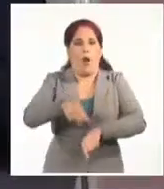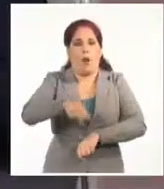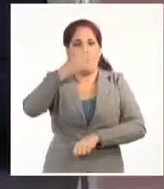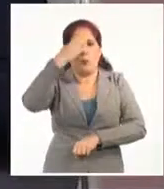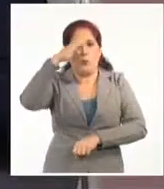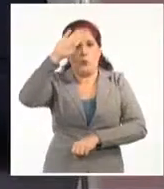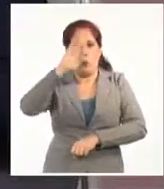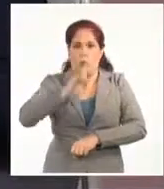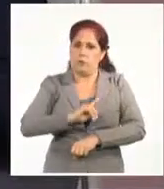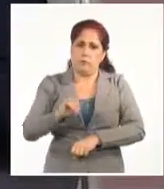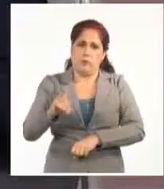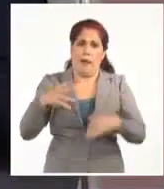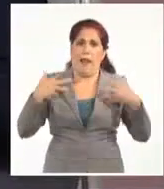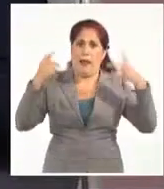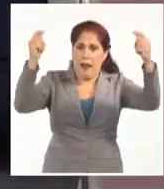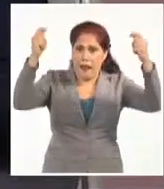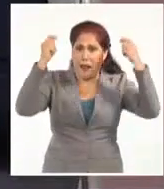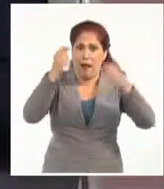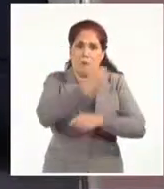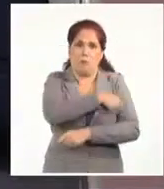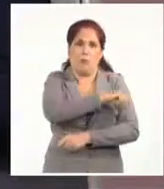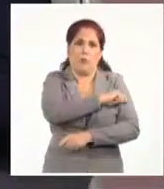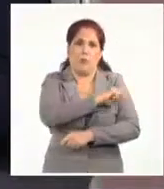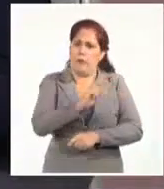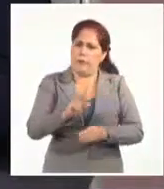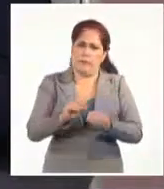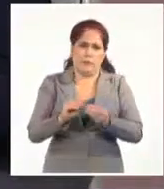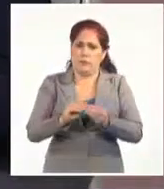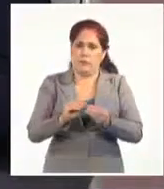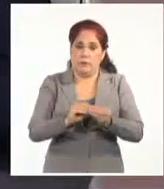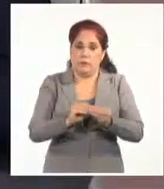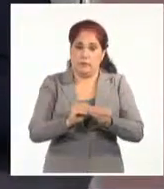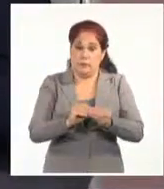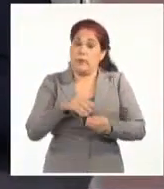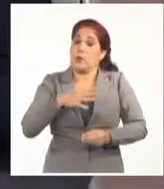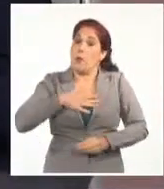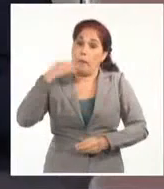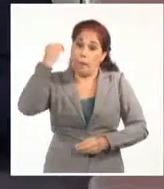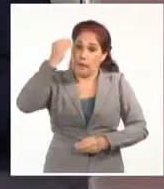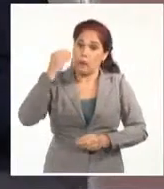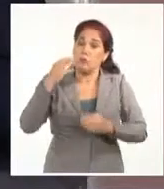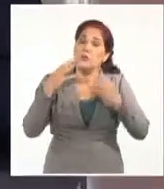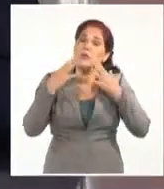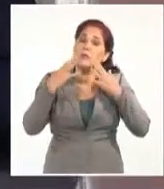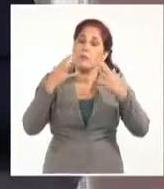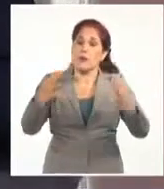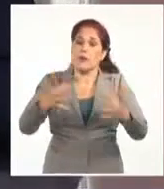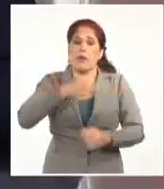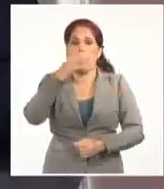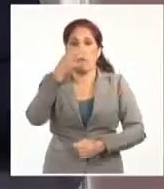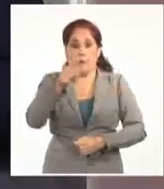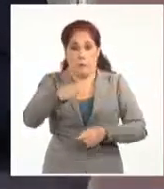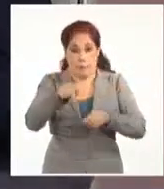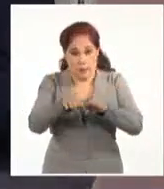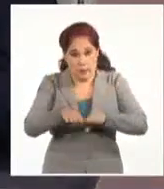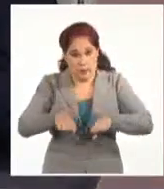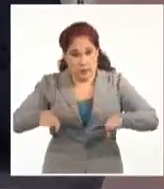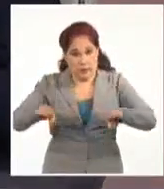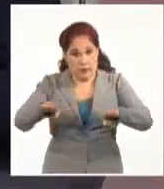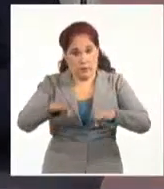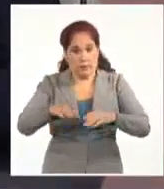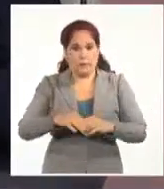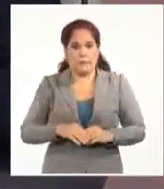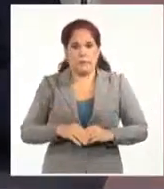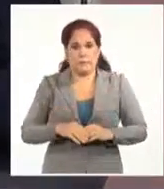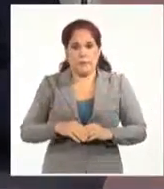Yo creo que es muy importante decir, Macías decía, bueno,